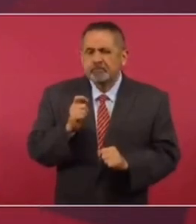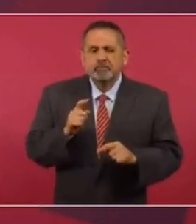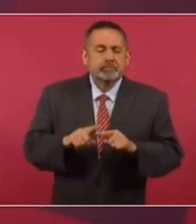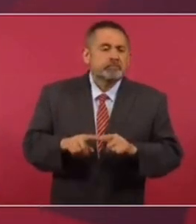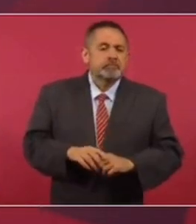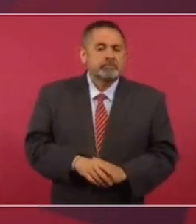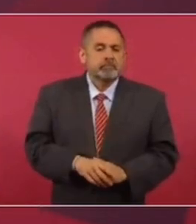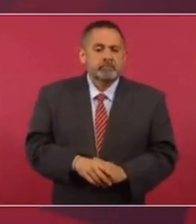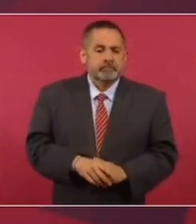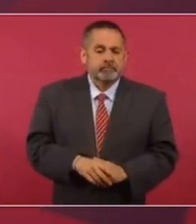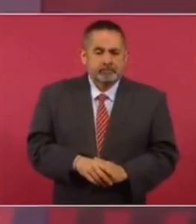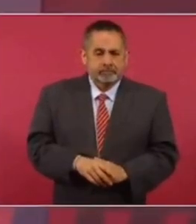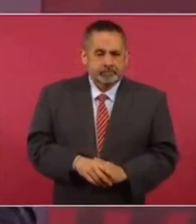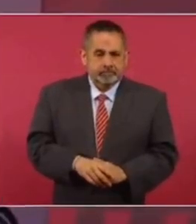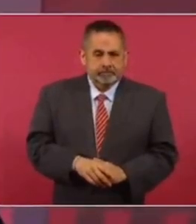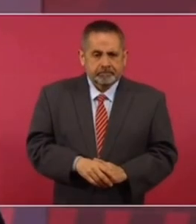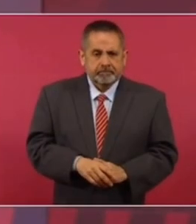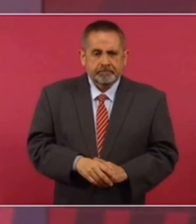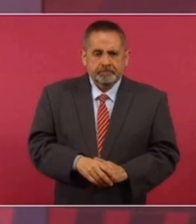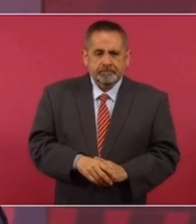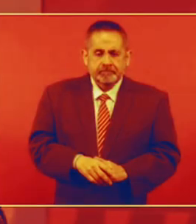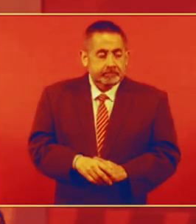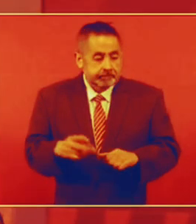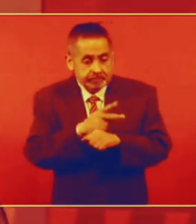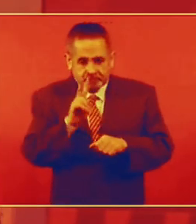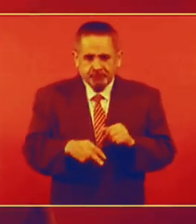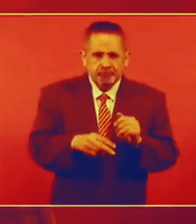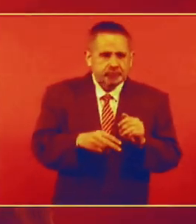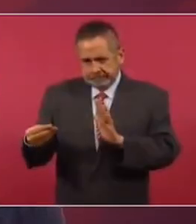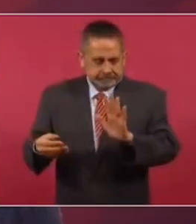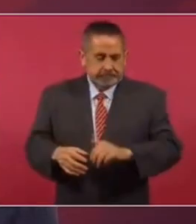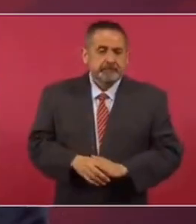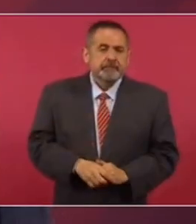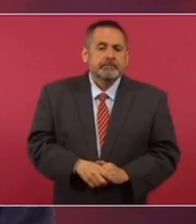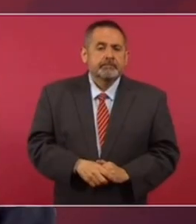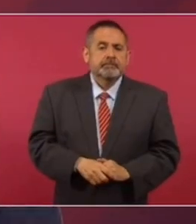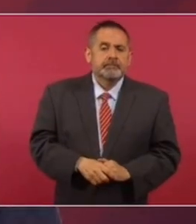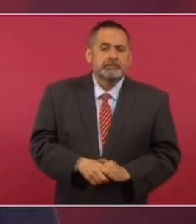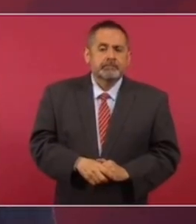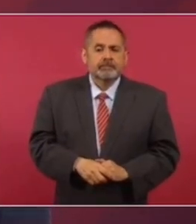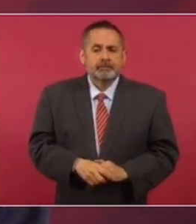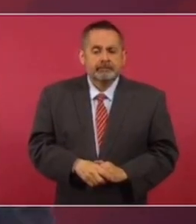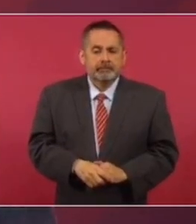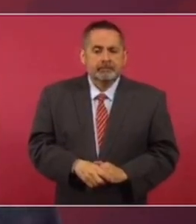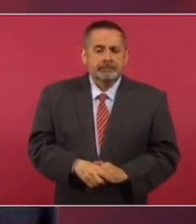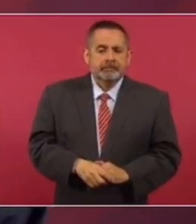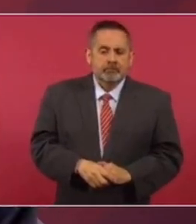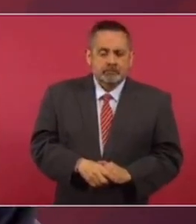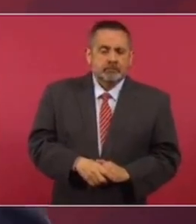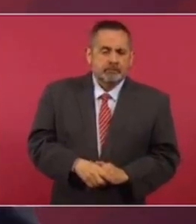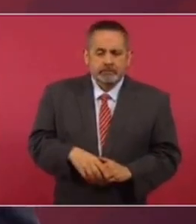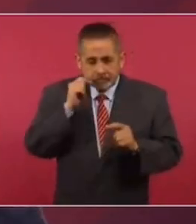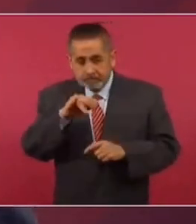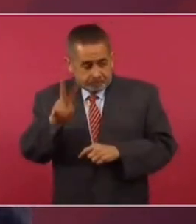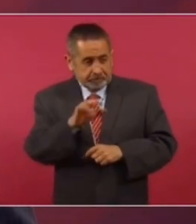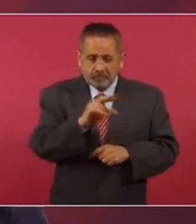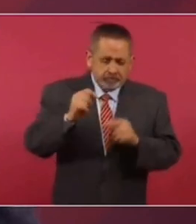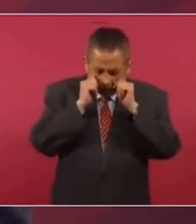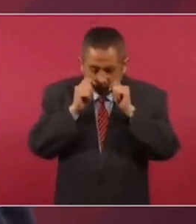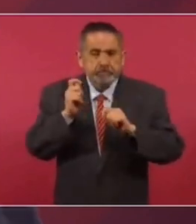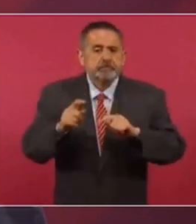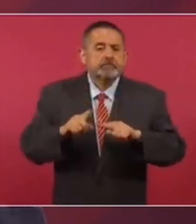independientemente del hecho, mismo del plagio, si se llevó a cabo o no, independientemente de todo,